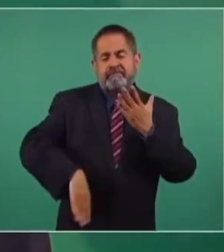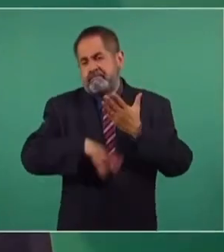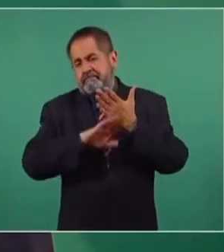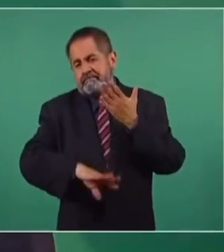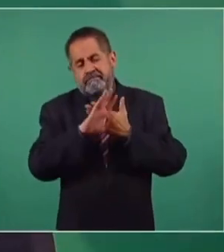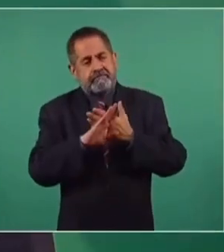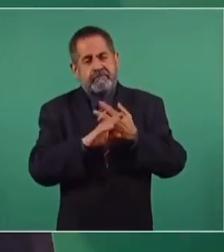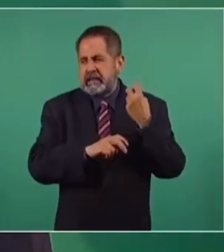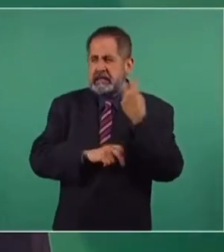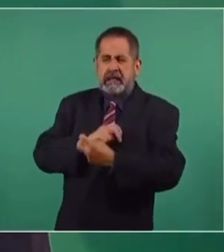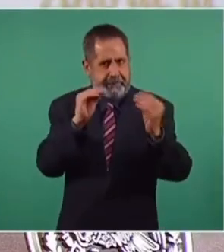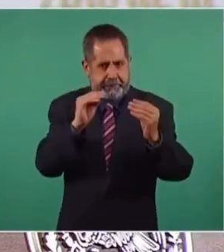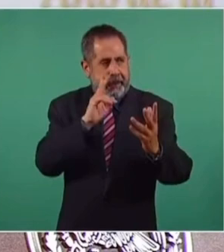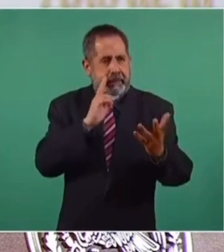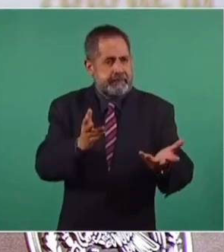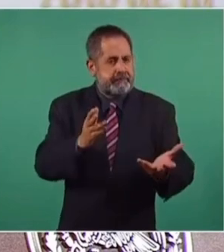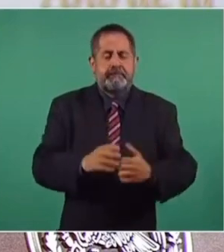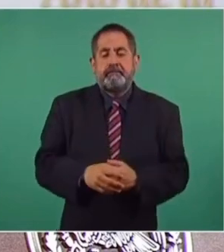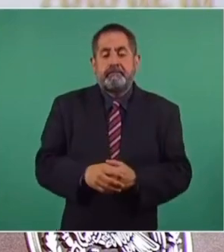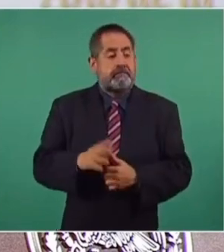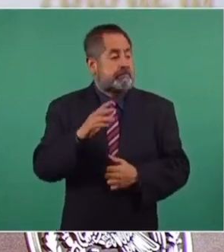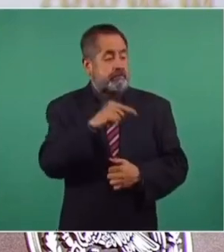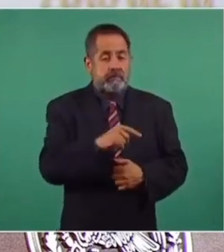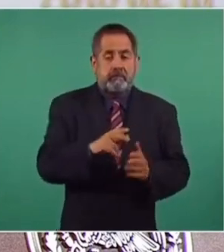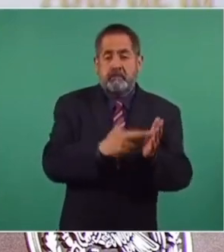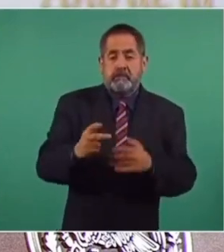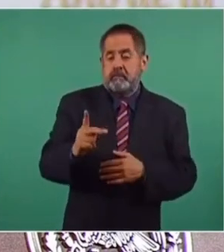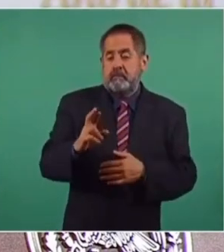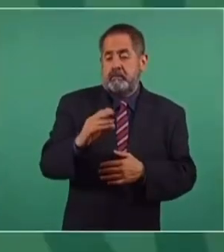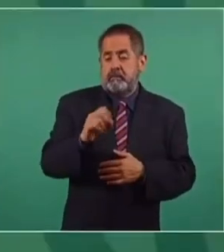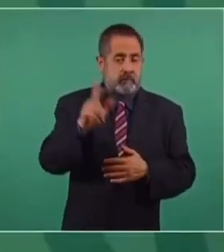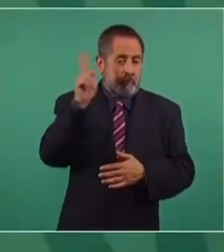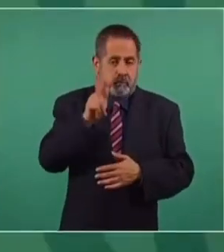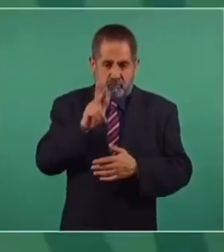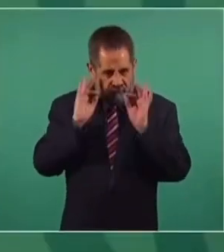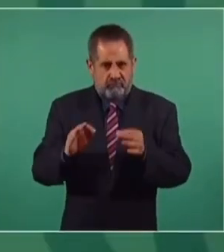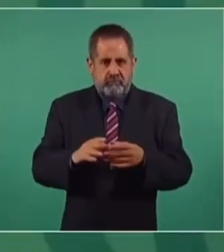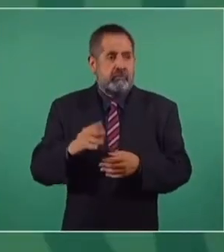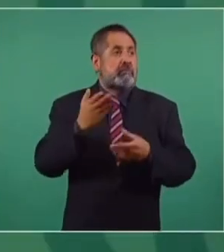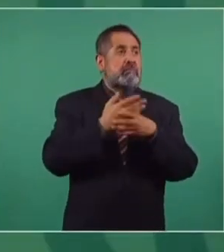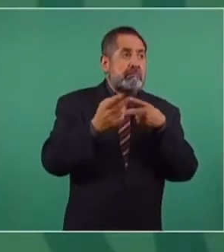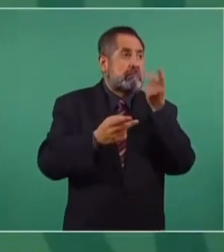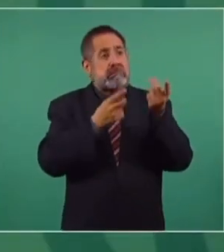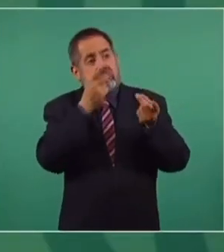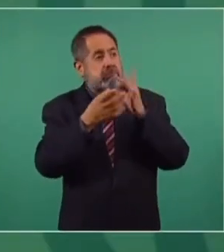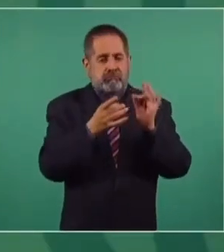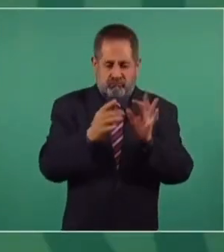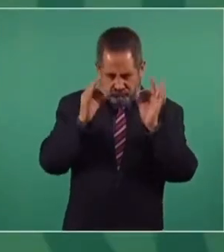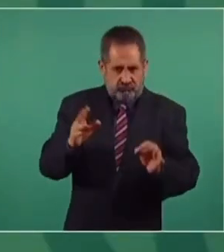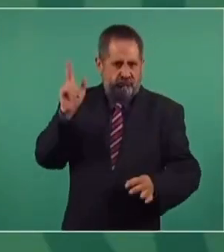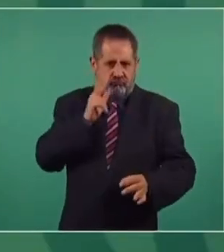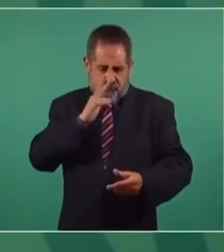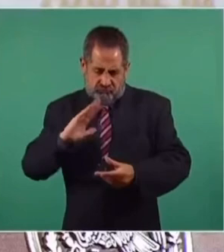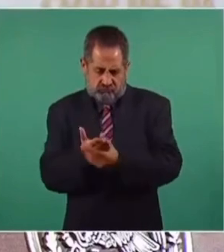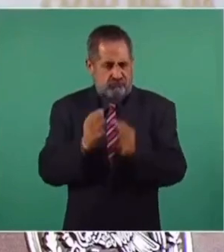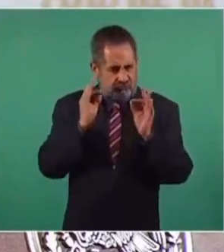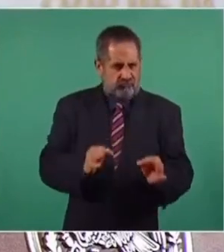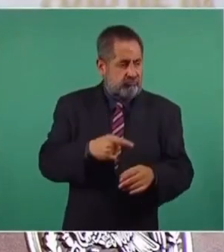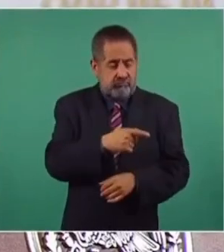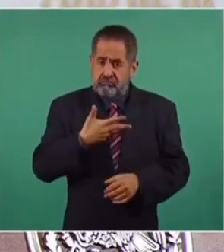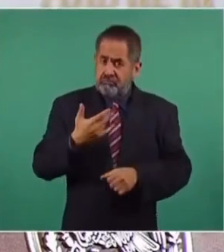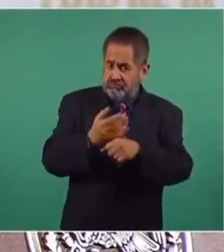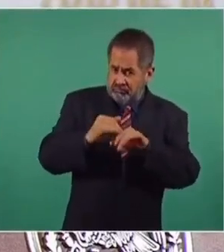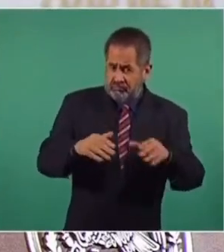del conservadurismo. Si el proceso tiene pruebas, pero no los expedientes, declaraciones, sino si tiene información